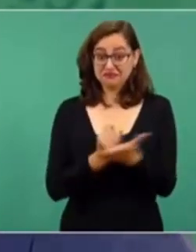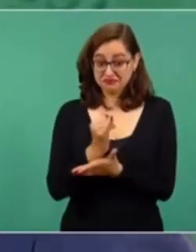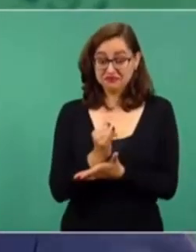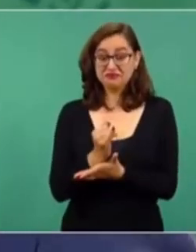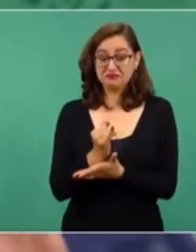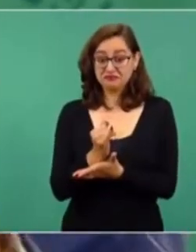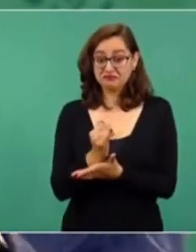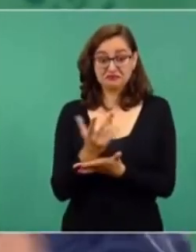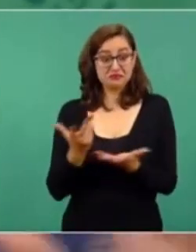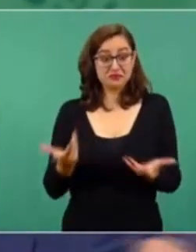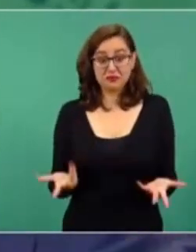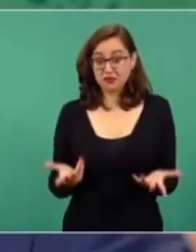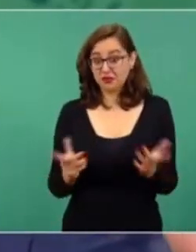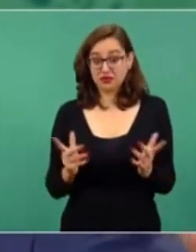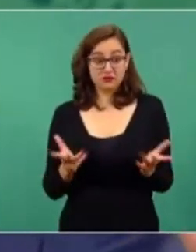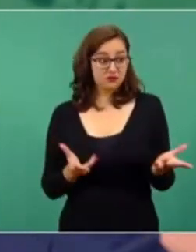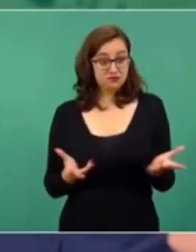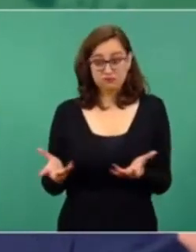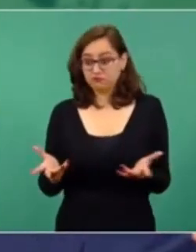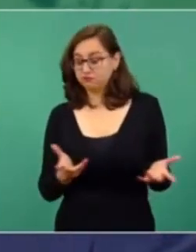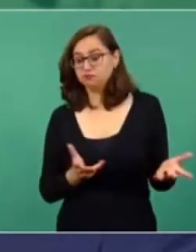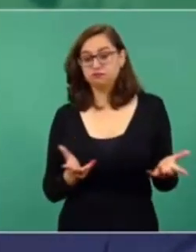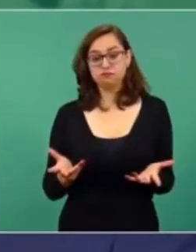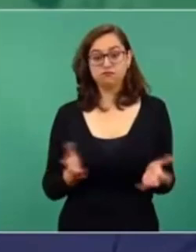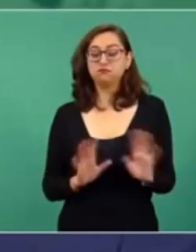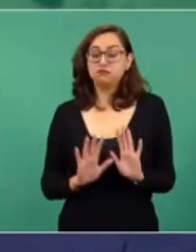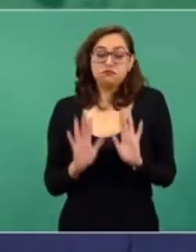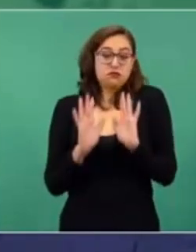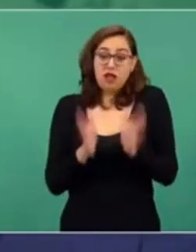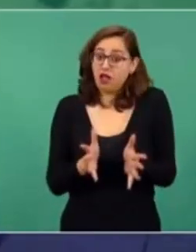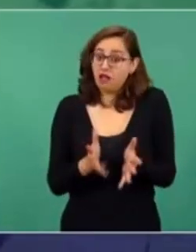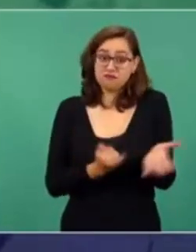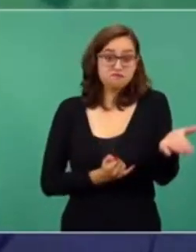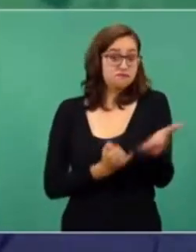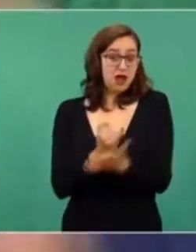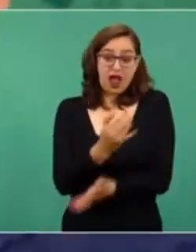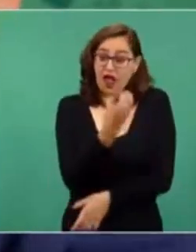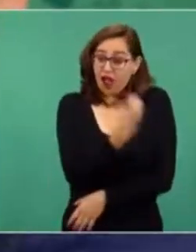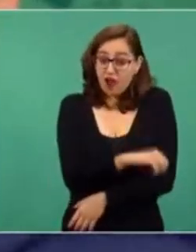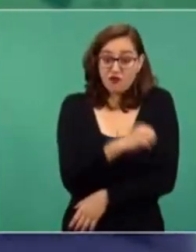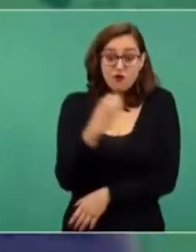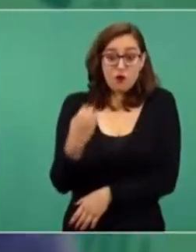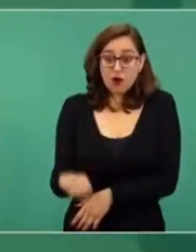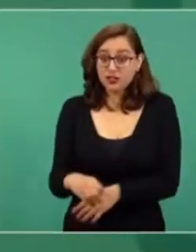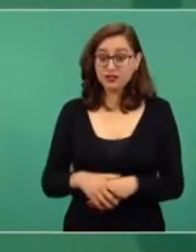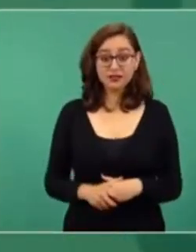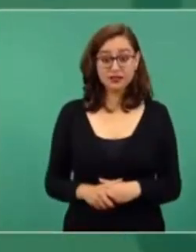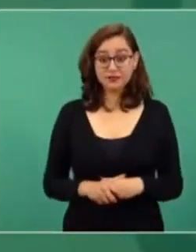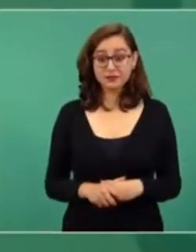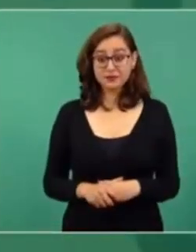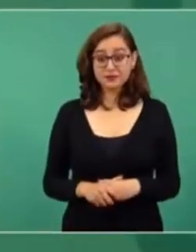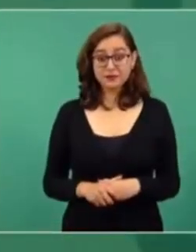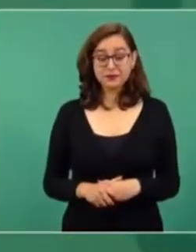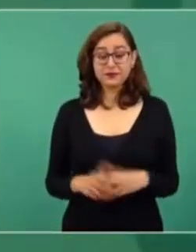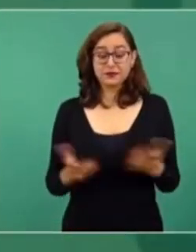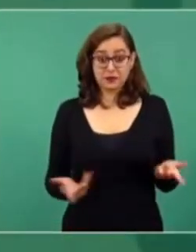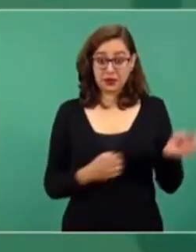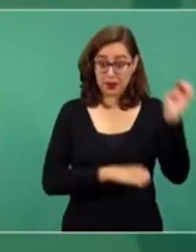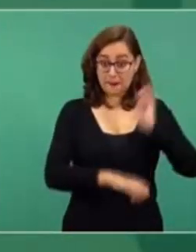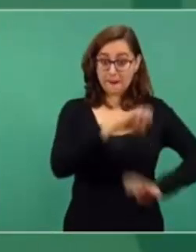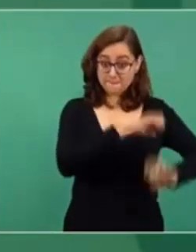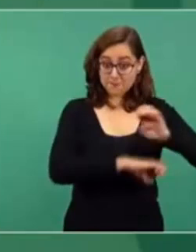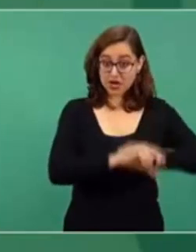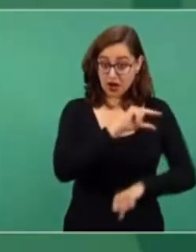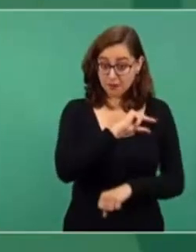angosta que no hay ni para dónde hacerse, estás a favor de las empresas